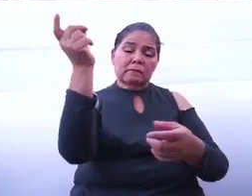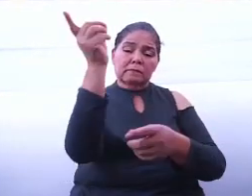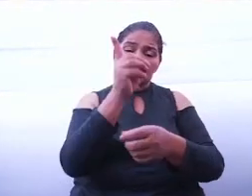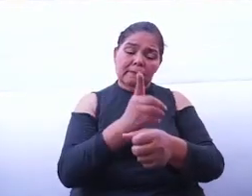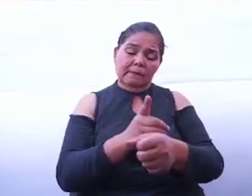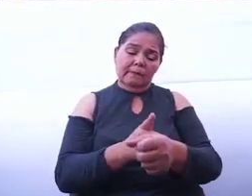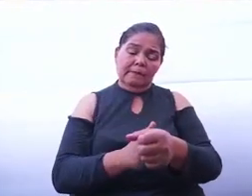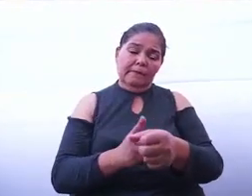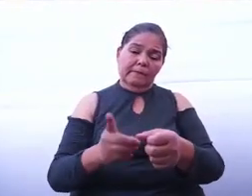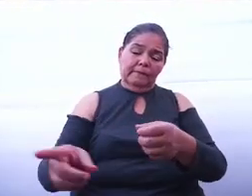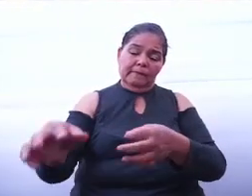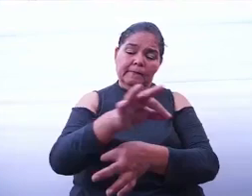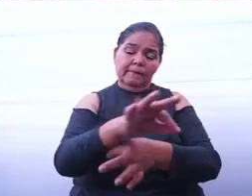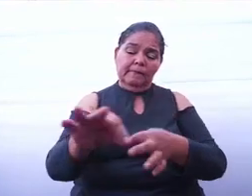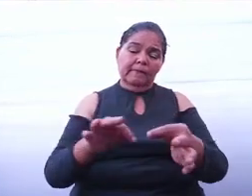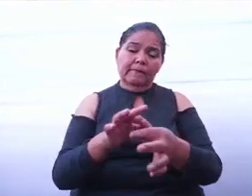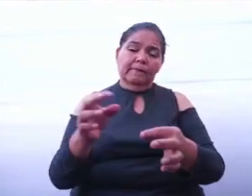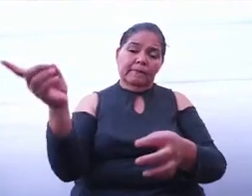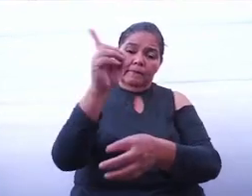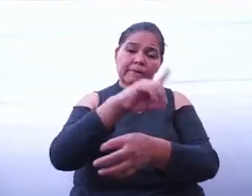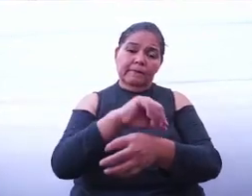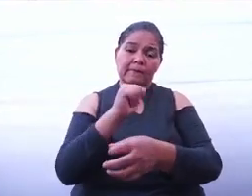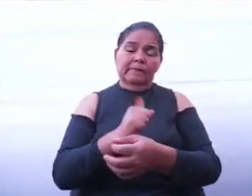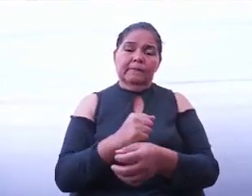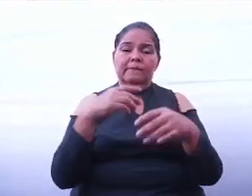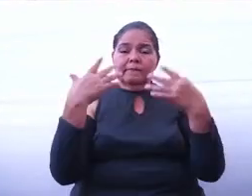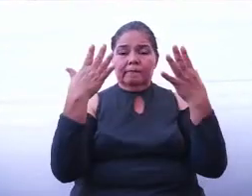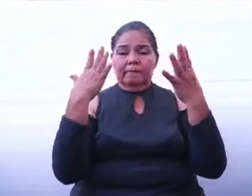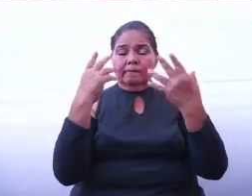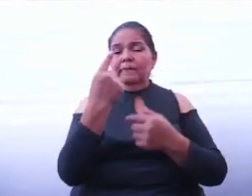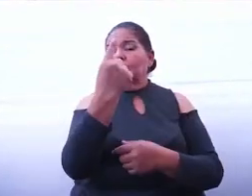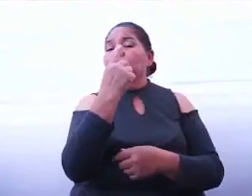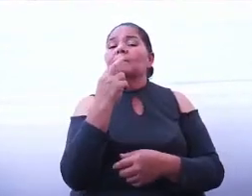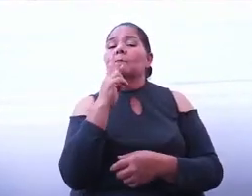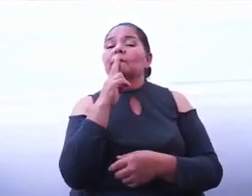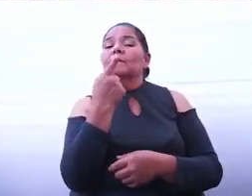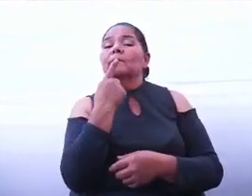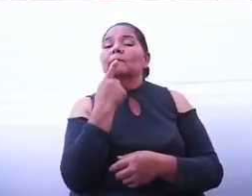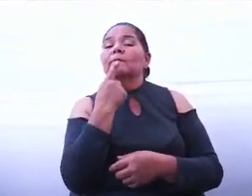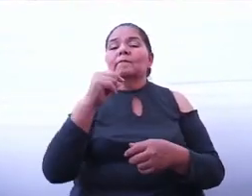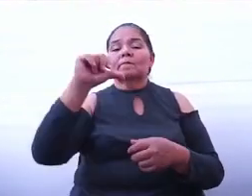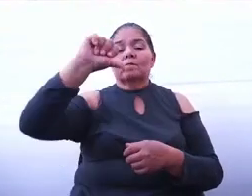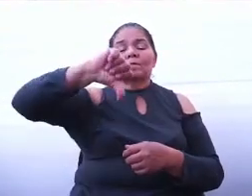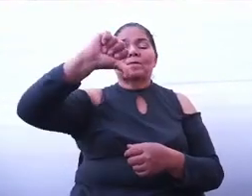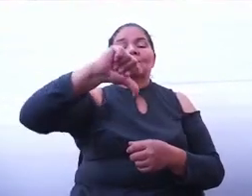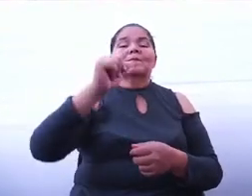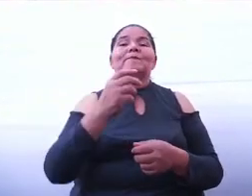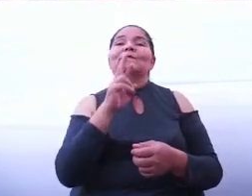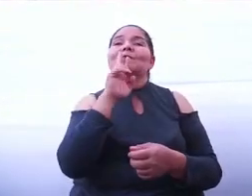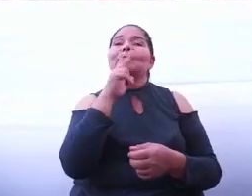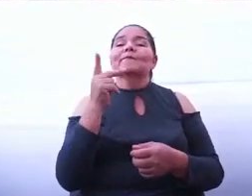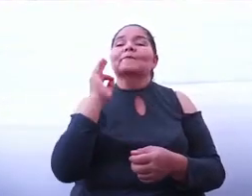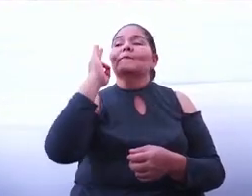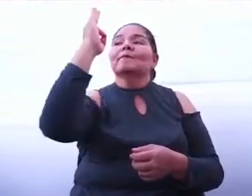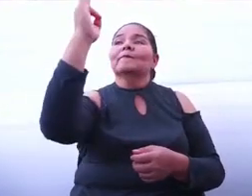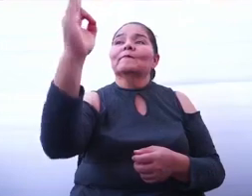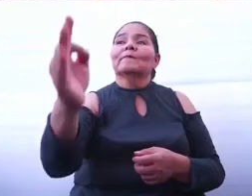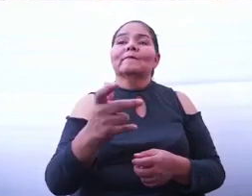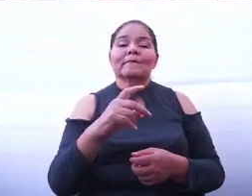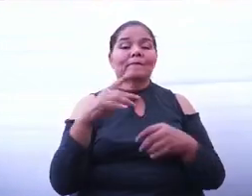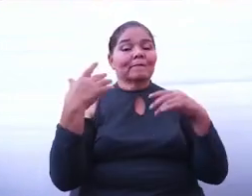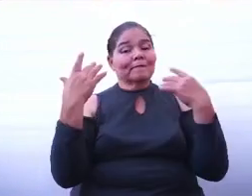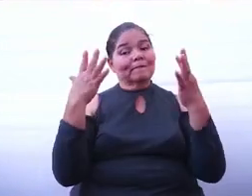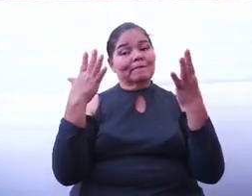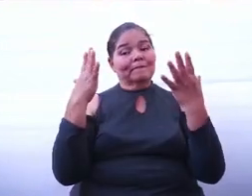la esperanza de un mejor presente y mejor futuro, la esperanza